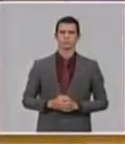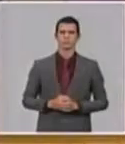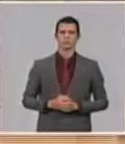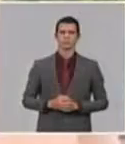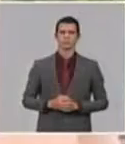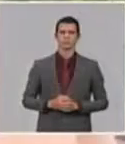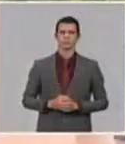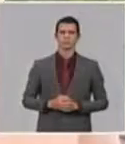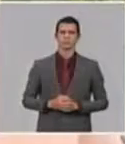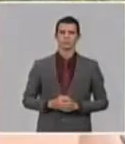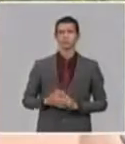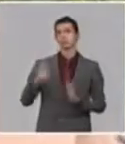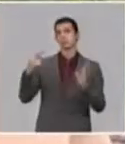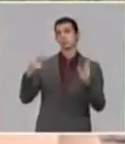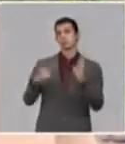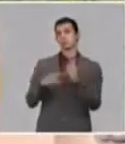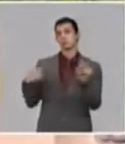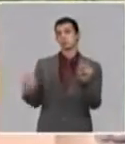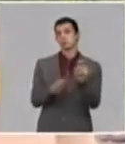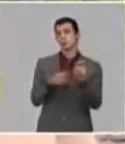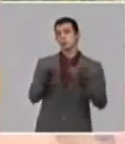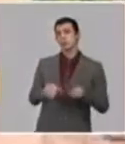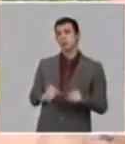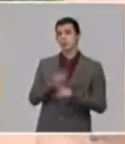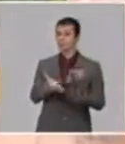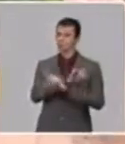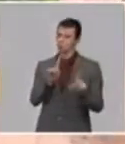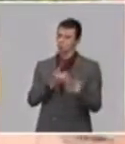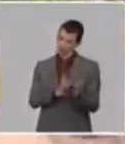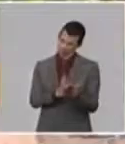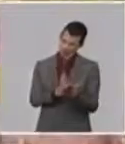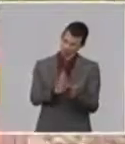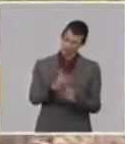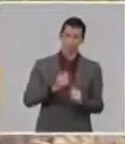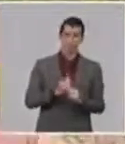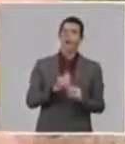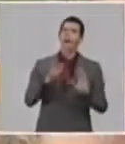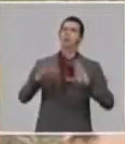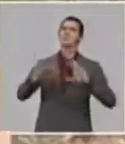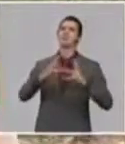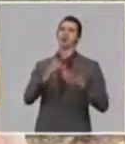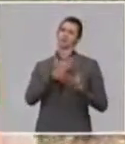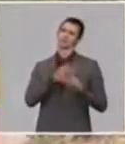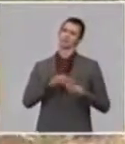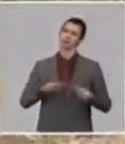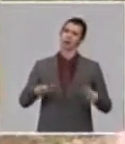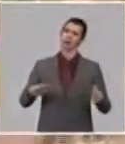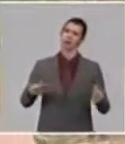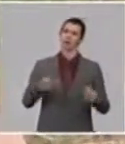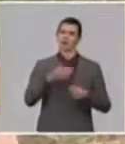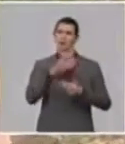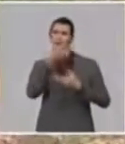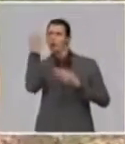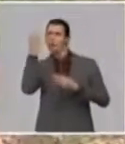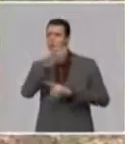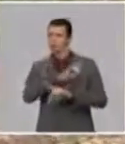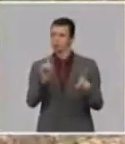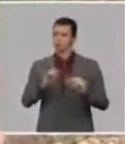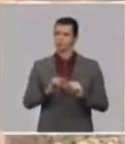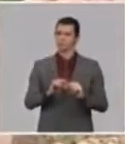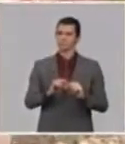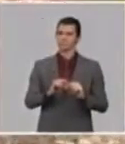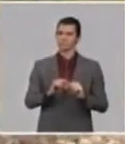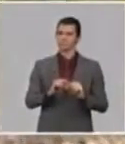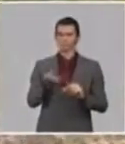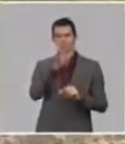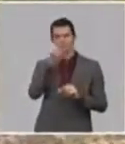Y seguir luchando, y no podemos perder la ternura, es algo que no se puede perder. Alguien me decía, no lo podemos pintar, ¿quién dijo? Esos ojos tan lindos, ustedes se los